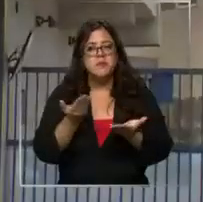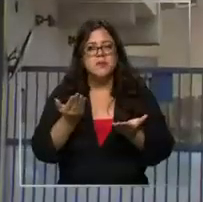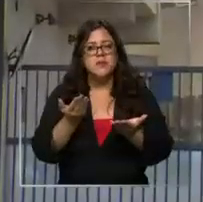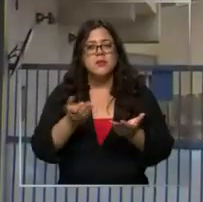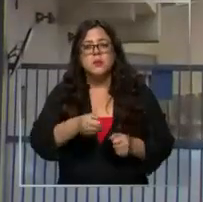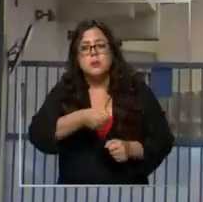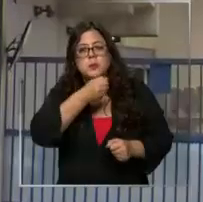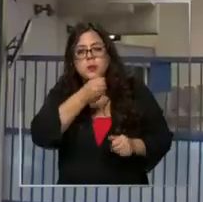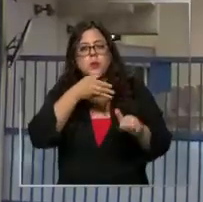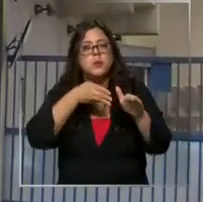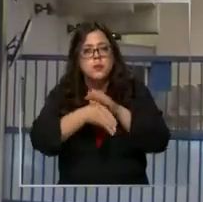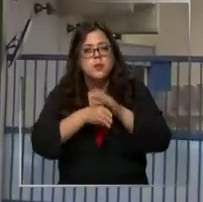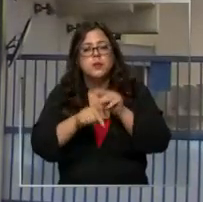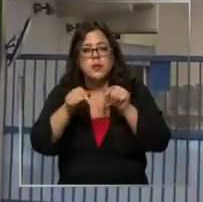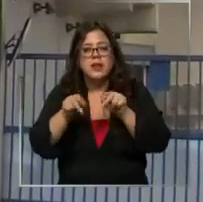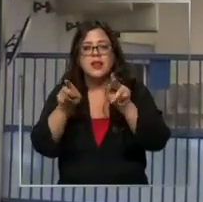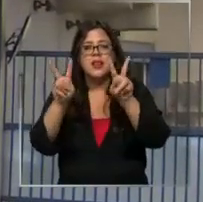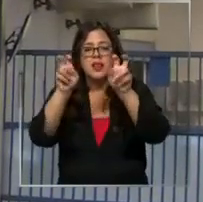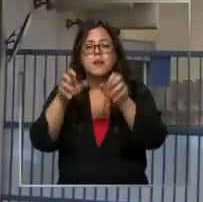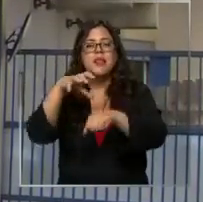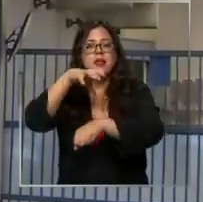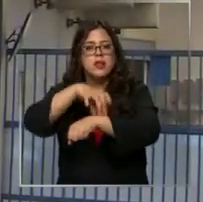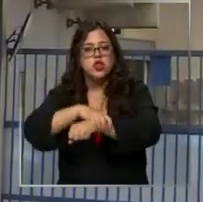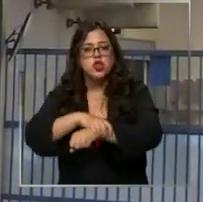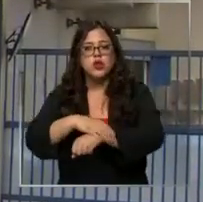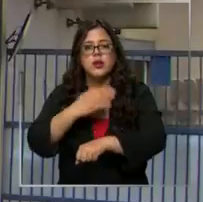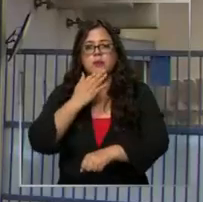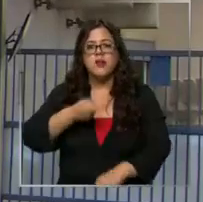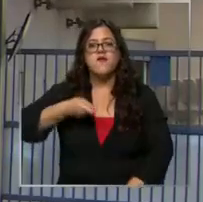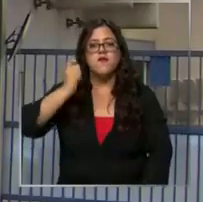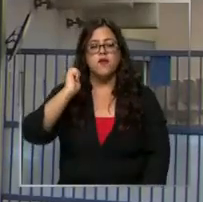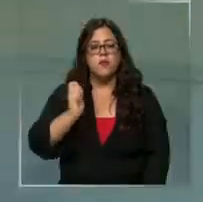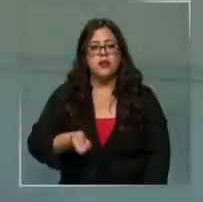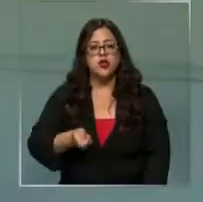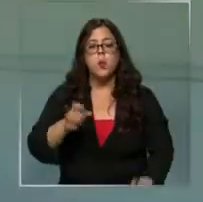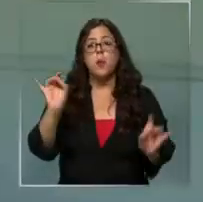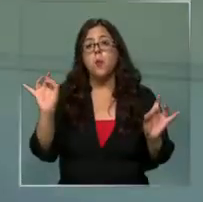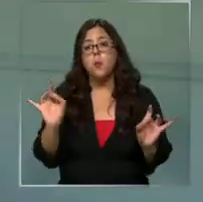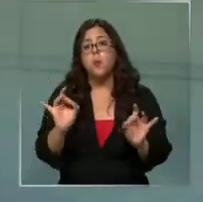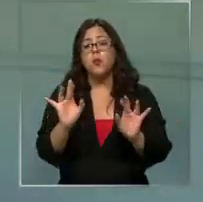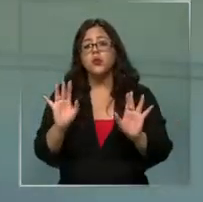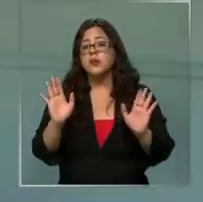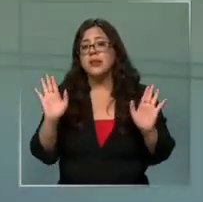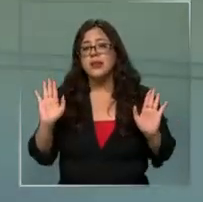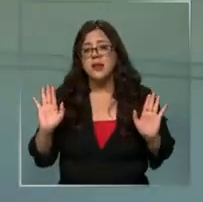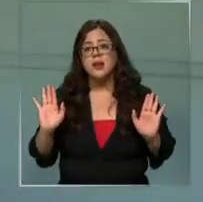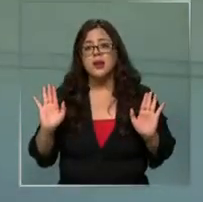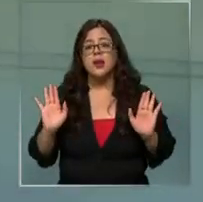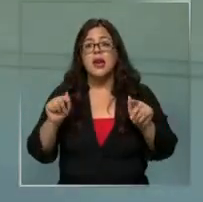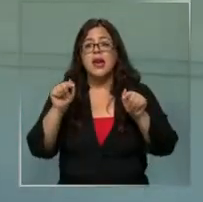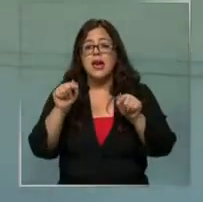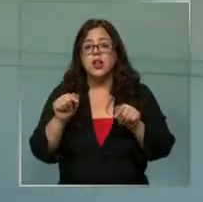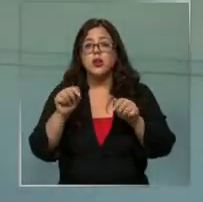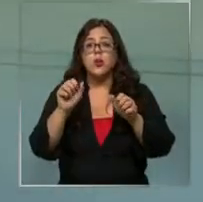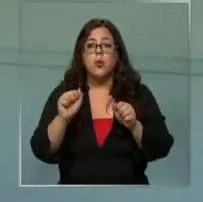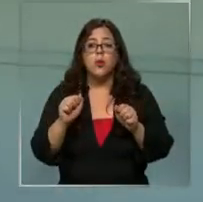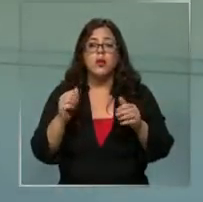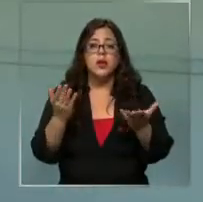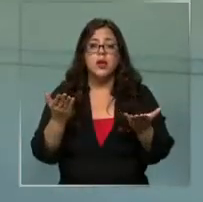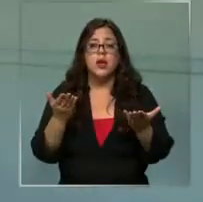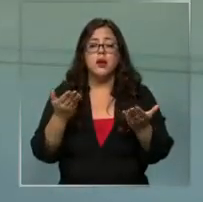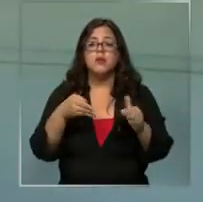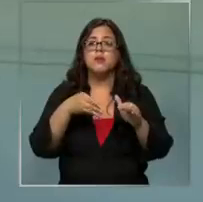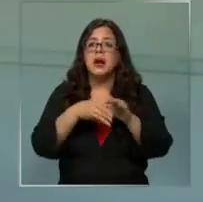medios de comunicación a este control de detención y formalización de cargos. Probablemente esto se puede incidentar, se puede